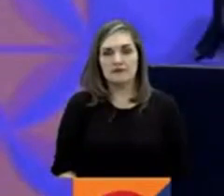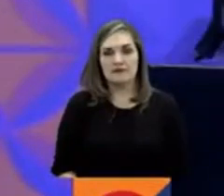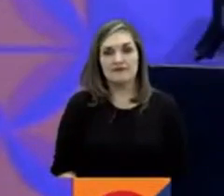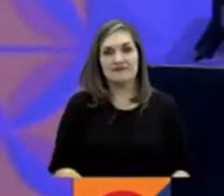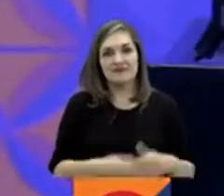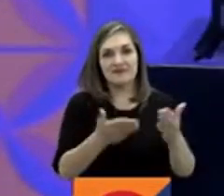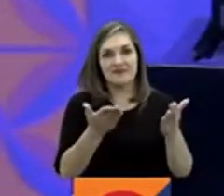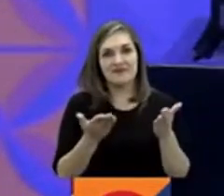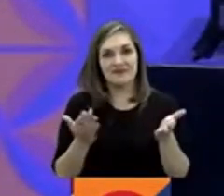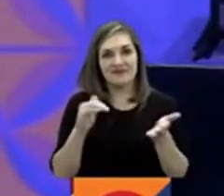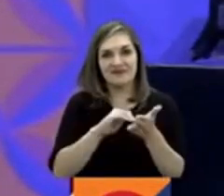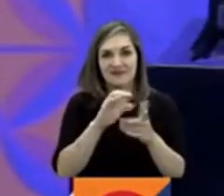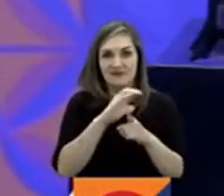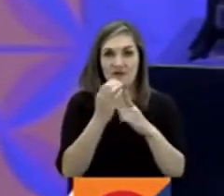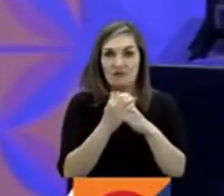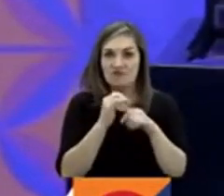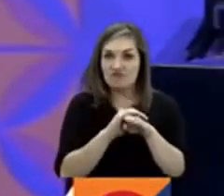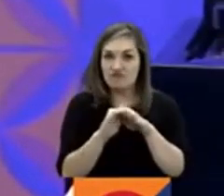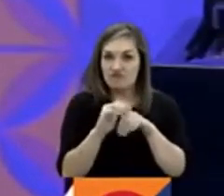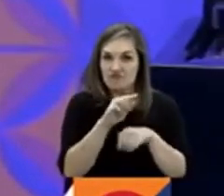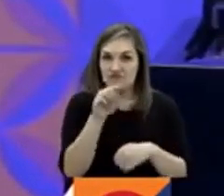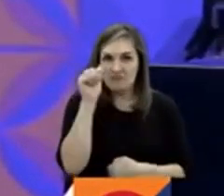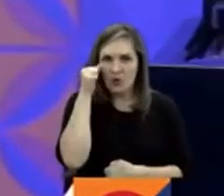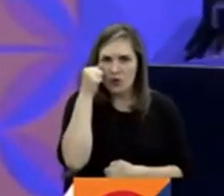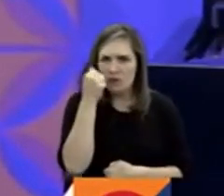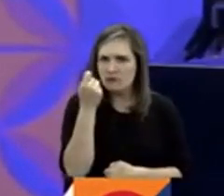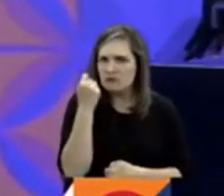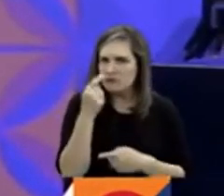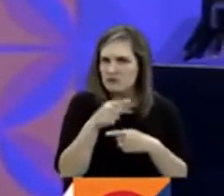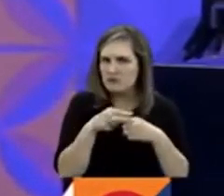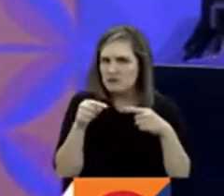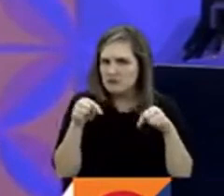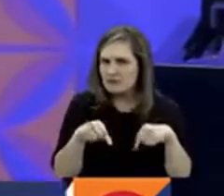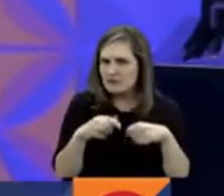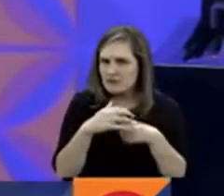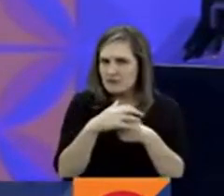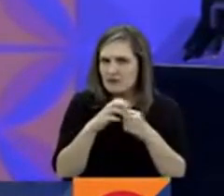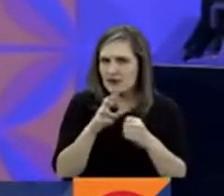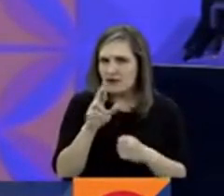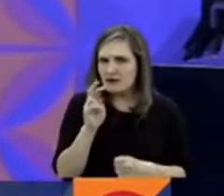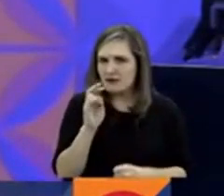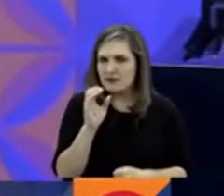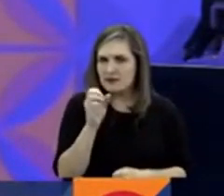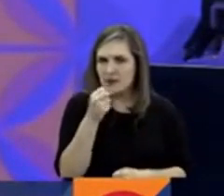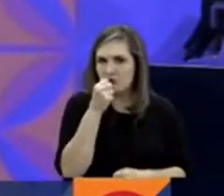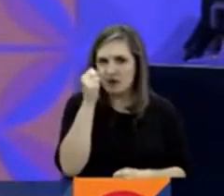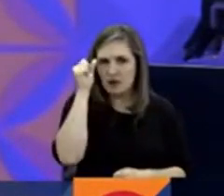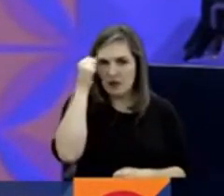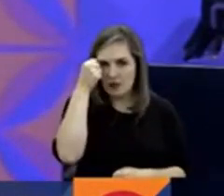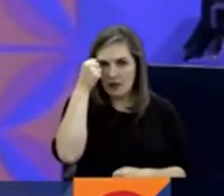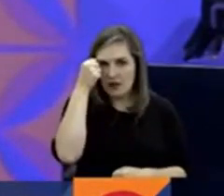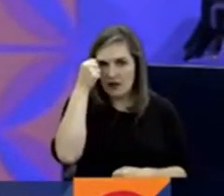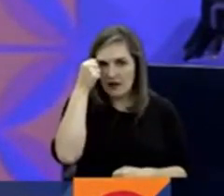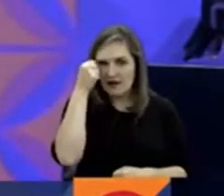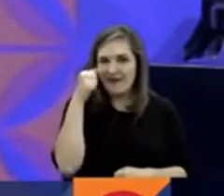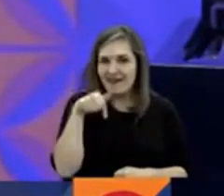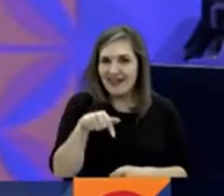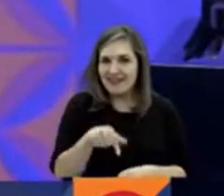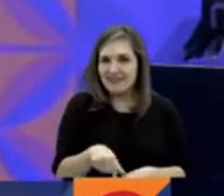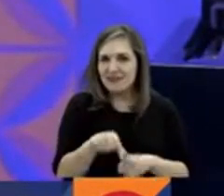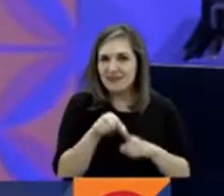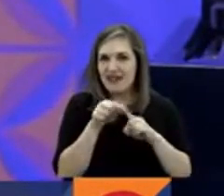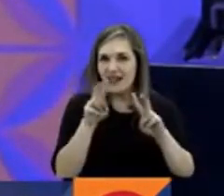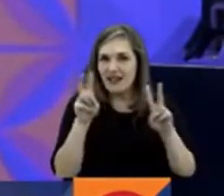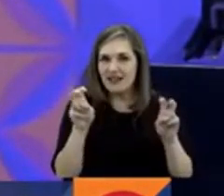Bienvenidos de nuevo. Yo les tengo una invitación. ¿Se acuerdan que hace unas semanas aquí en RTBC Noticias hicimos uno de nuestros especiales del jueves